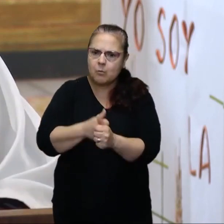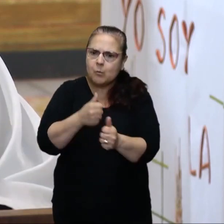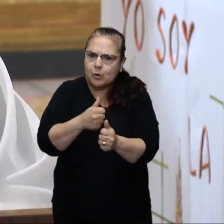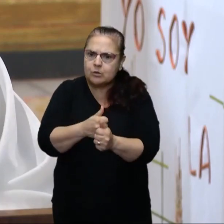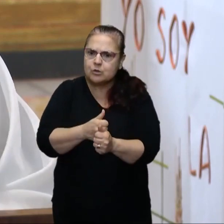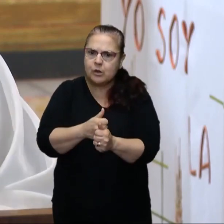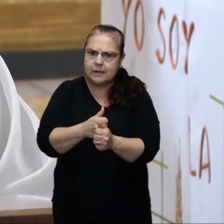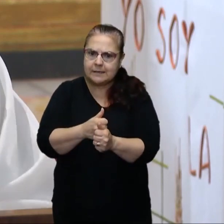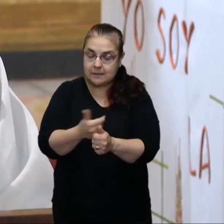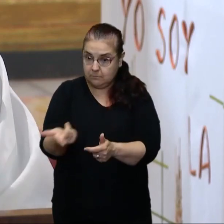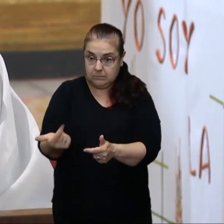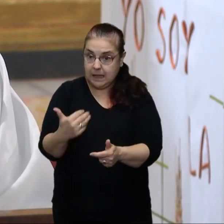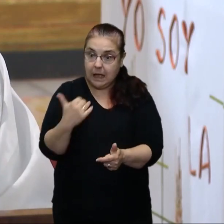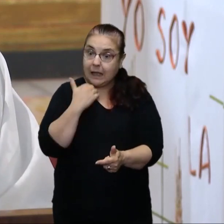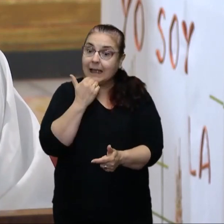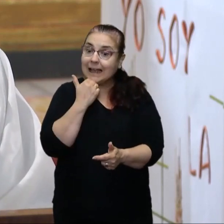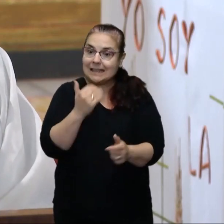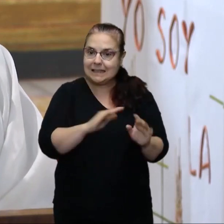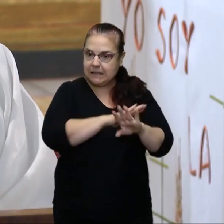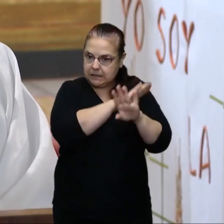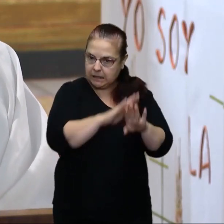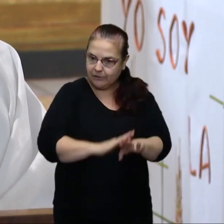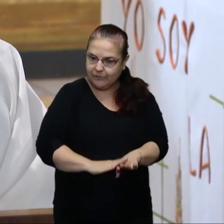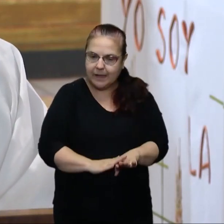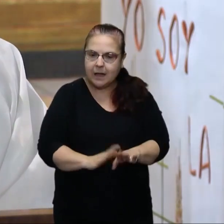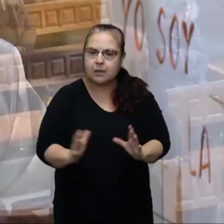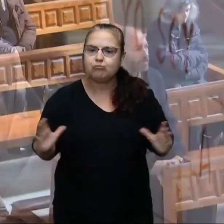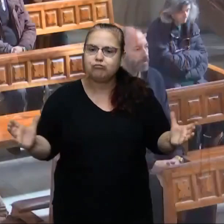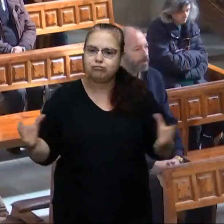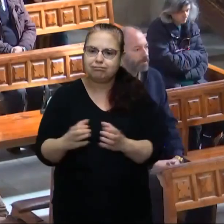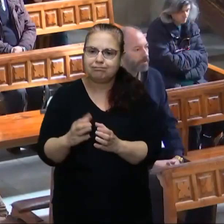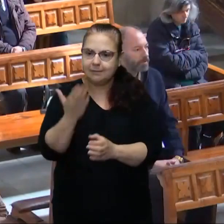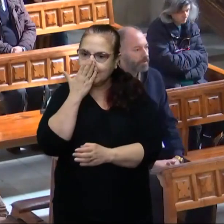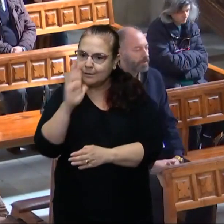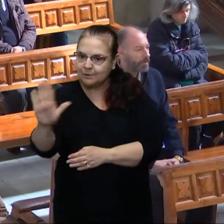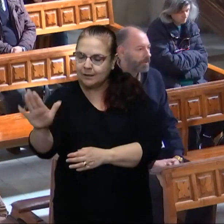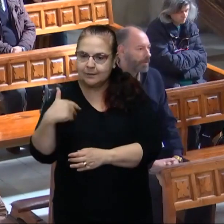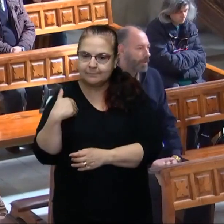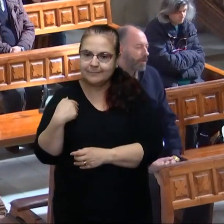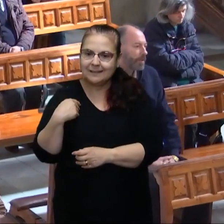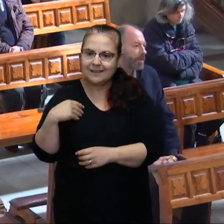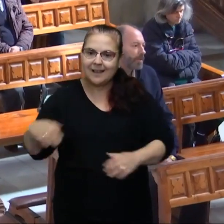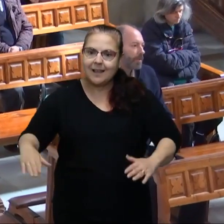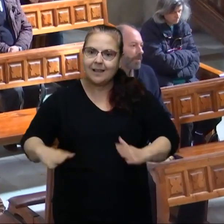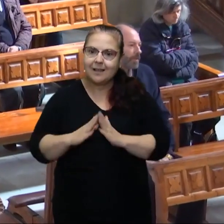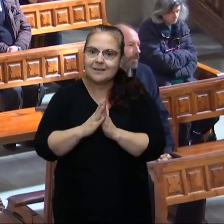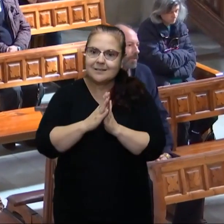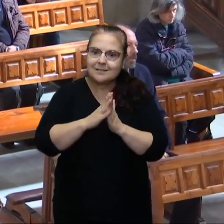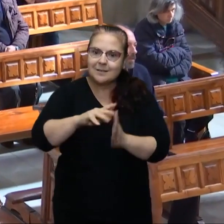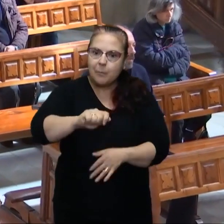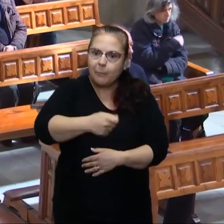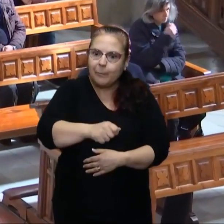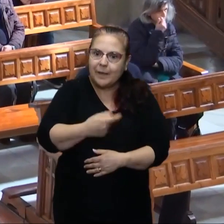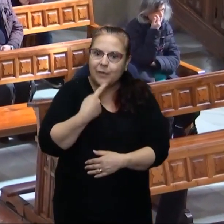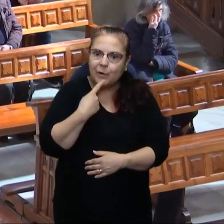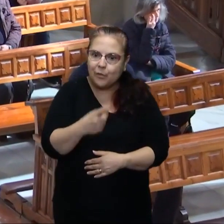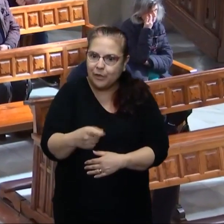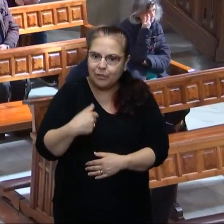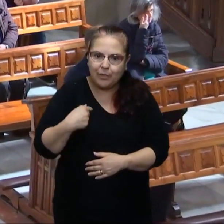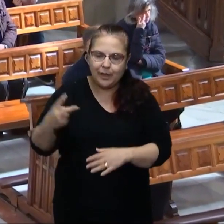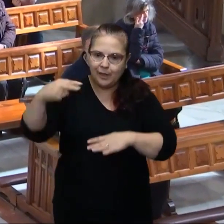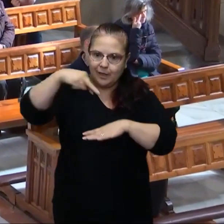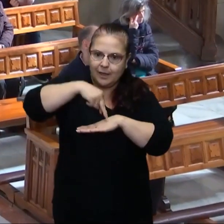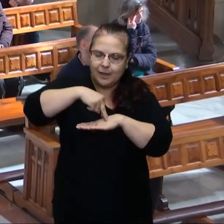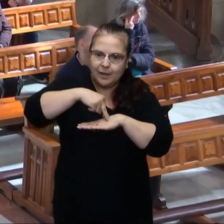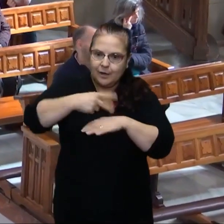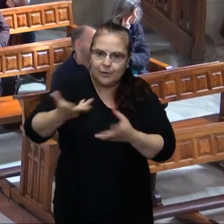ese final, porque es casi el final del concilio de Jerusalén, pues San Pedro se levantó y dijo, no vayáis a exigir a los